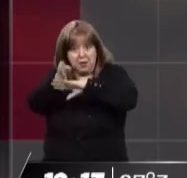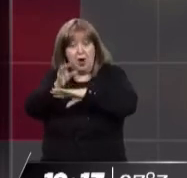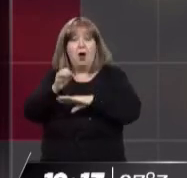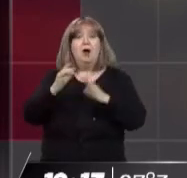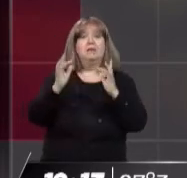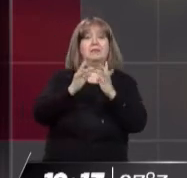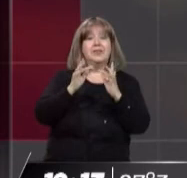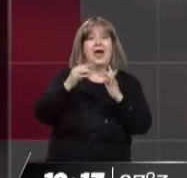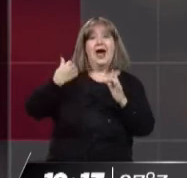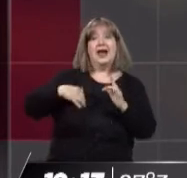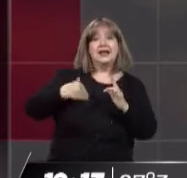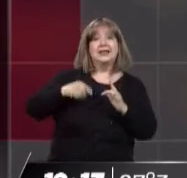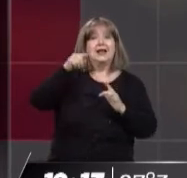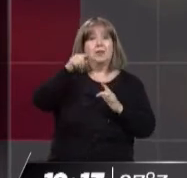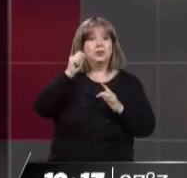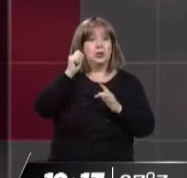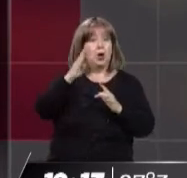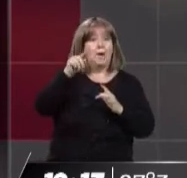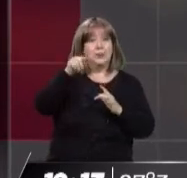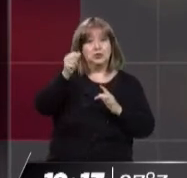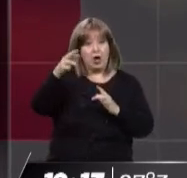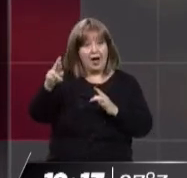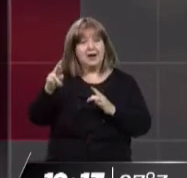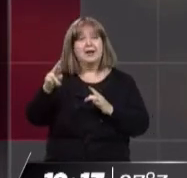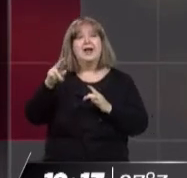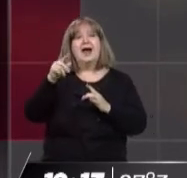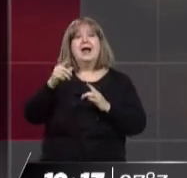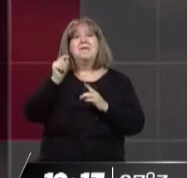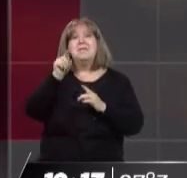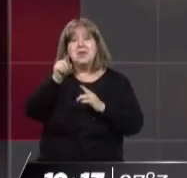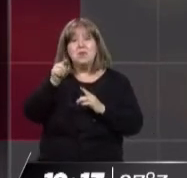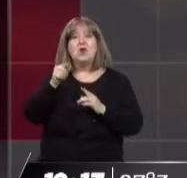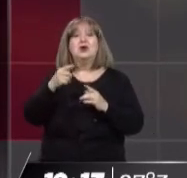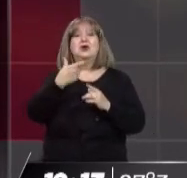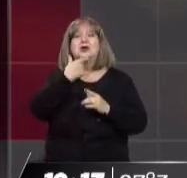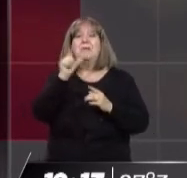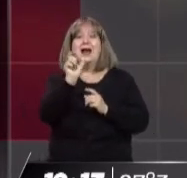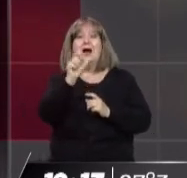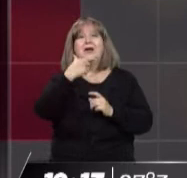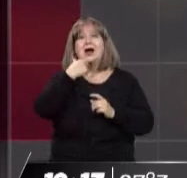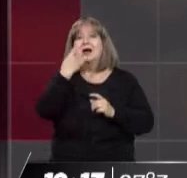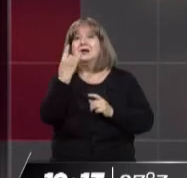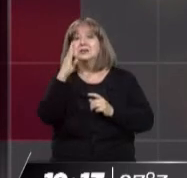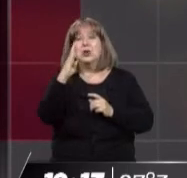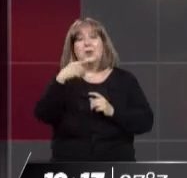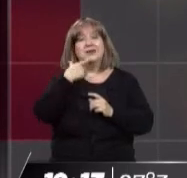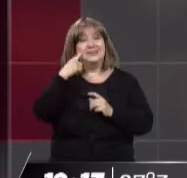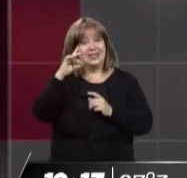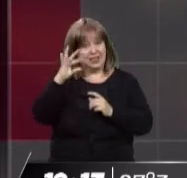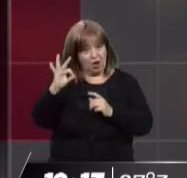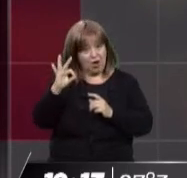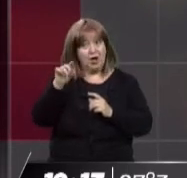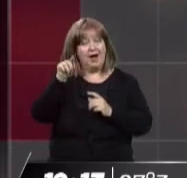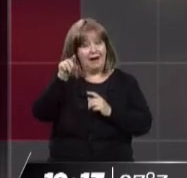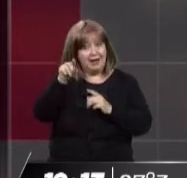.gov.ar, que es el sitio oficial nacional, en la pestaña subsidios. está. Allí se inscriben. Estos son los otros niveles. Perdón,